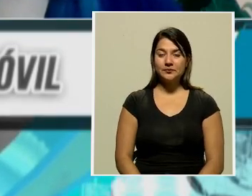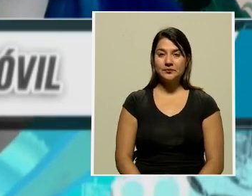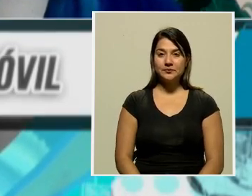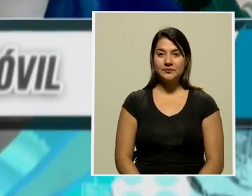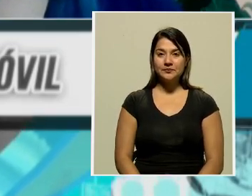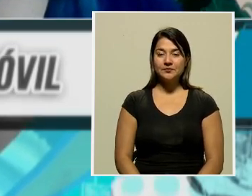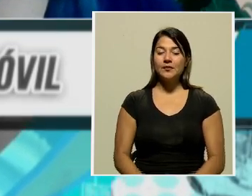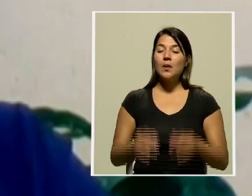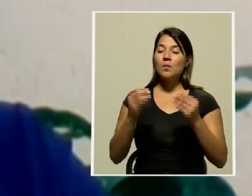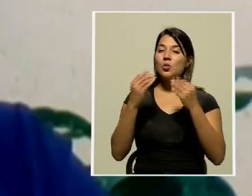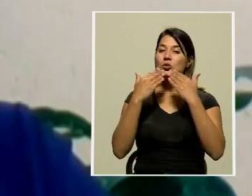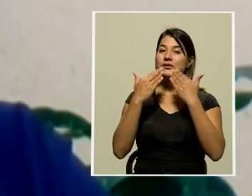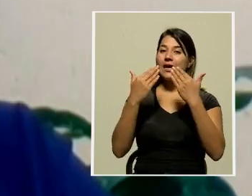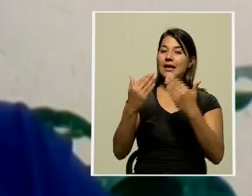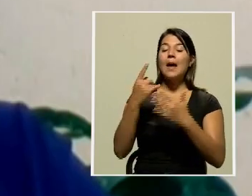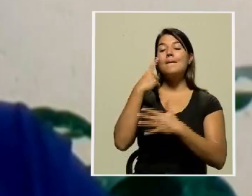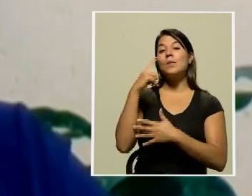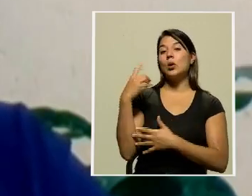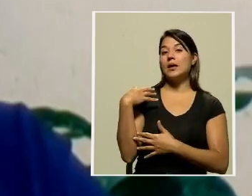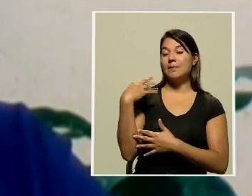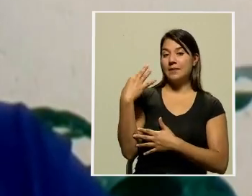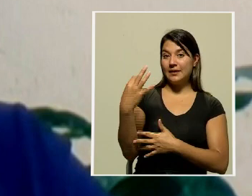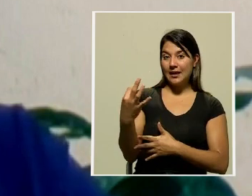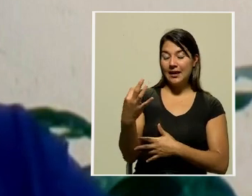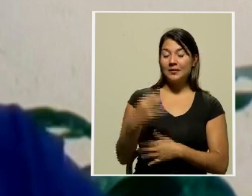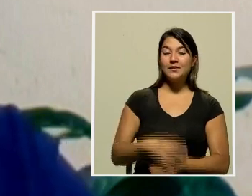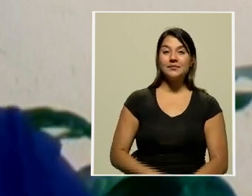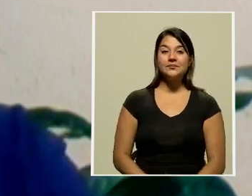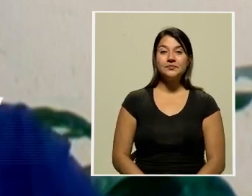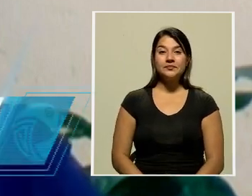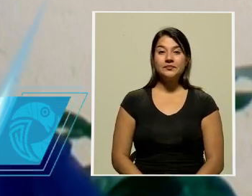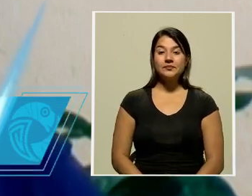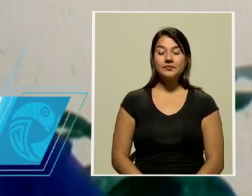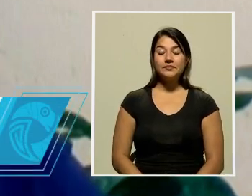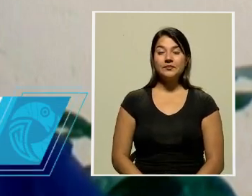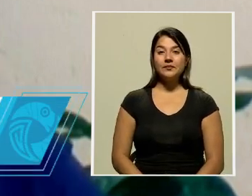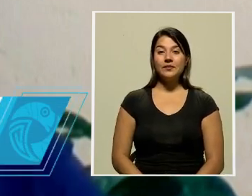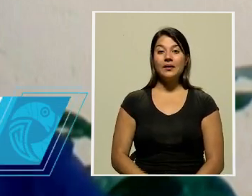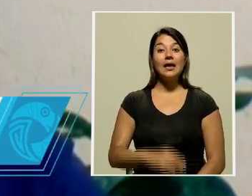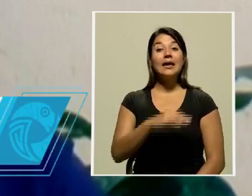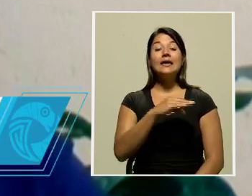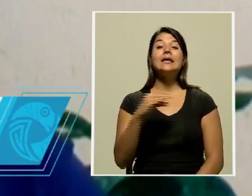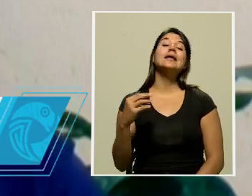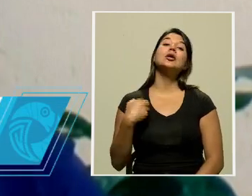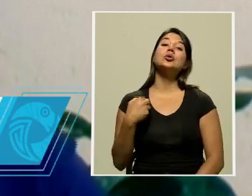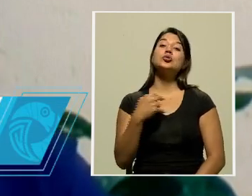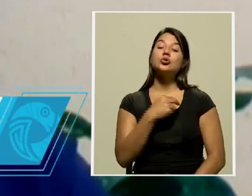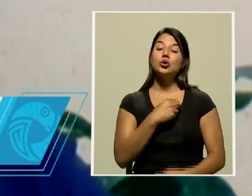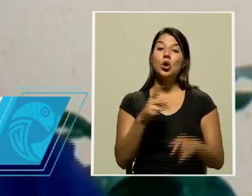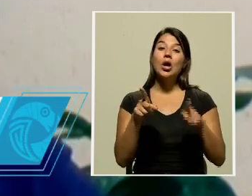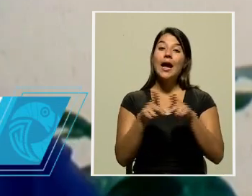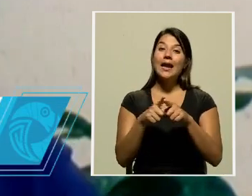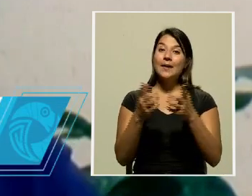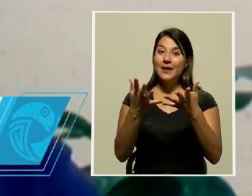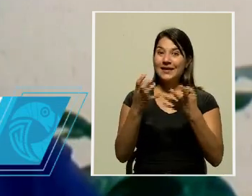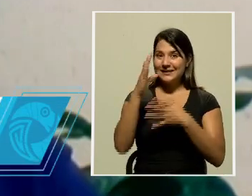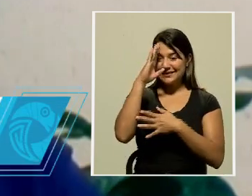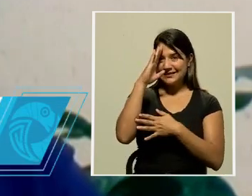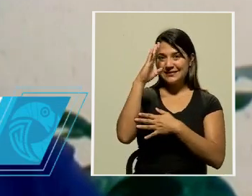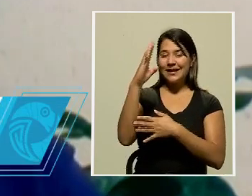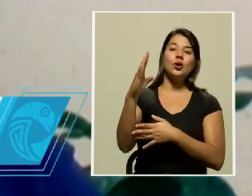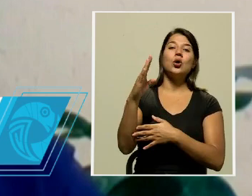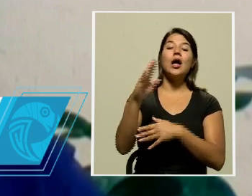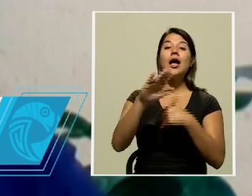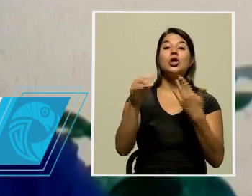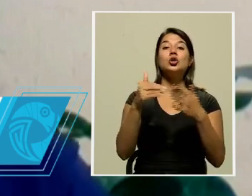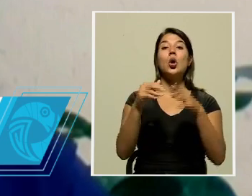Muchas gracias por tener este espacio y le damos también un saludo muy cordial a los